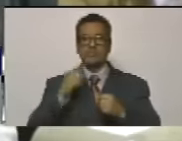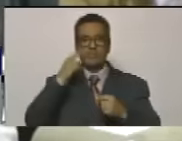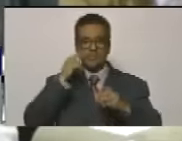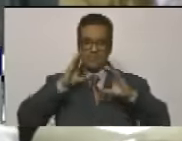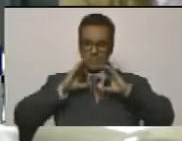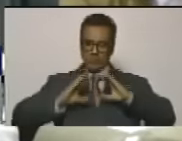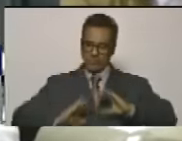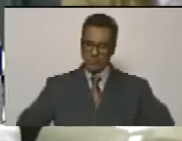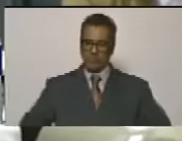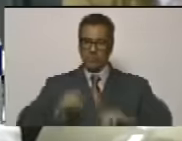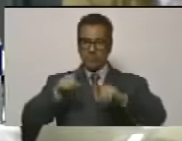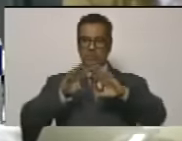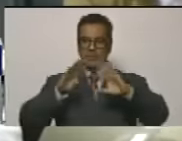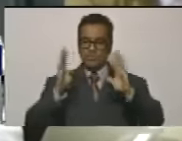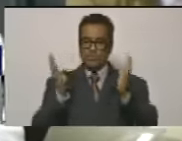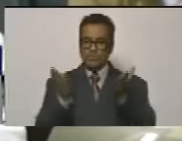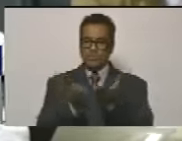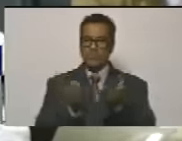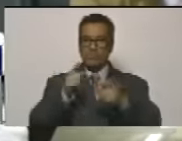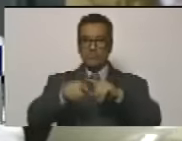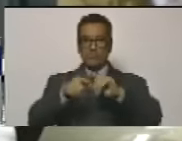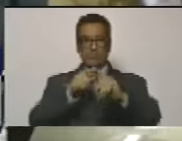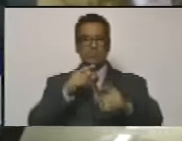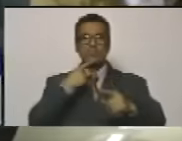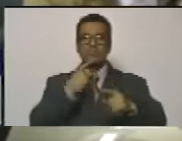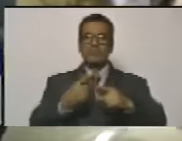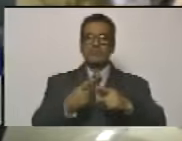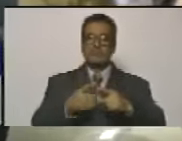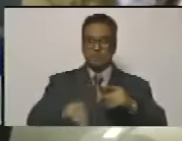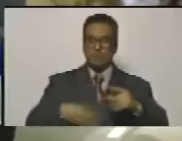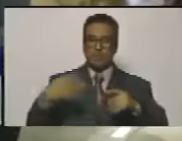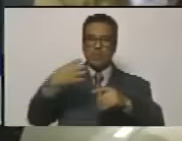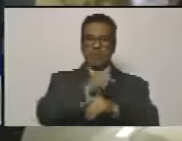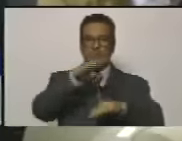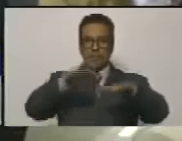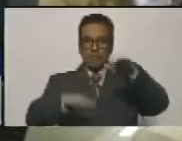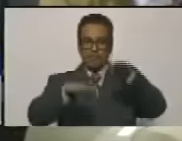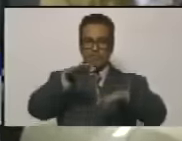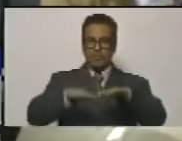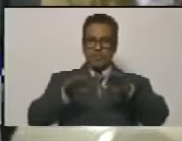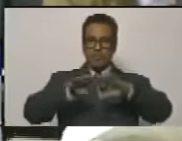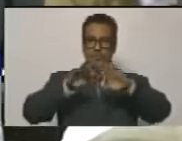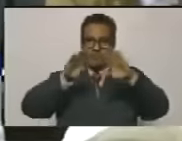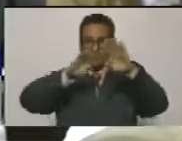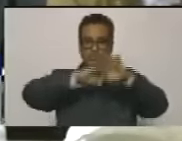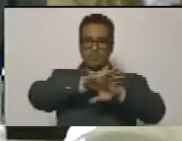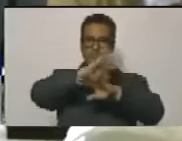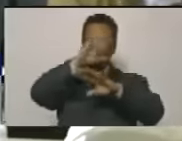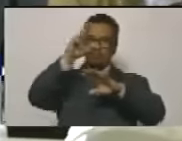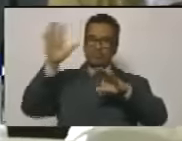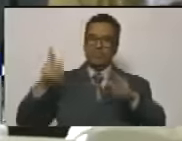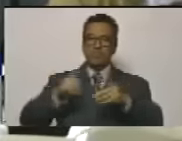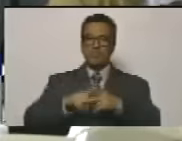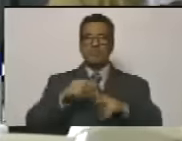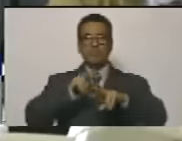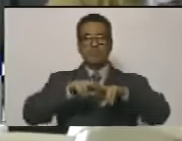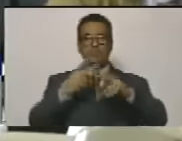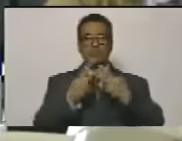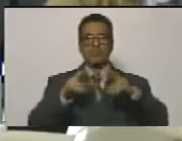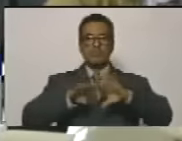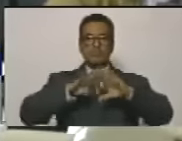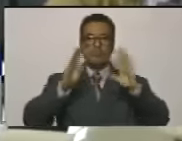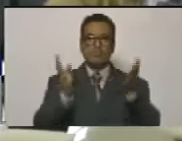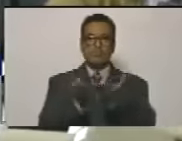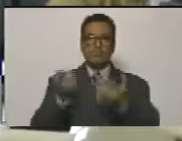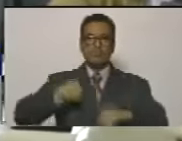cuerpo un mundo multicéntrico y pluripolar para lograr el equilibrio del universo y garantizar la paz planetaria. Eso lo